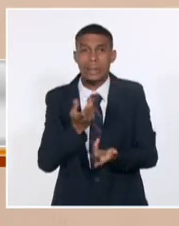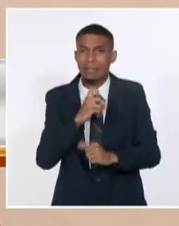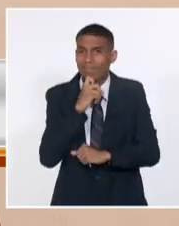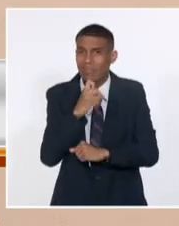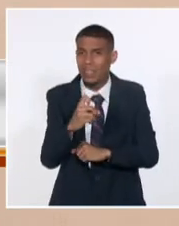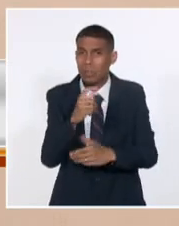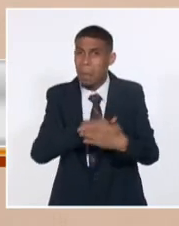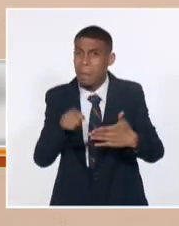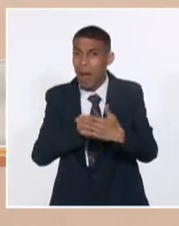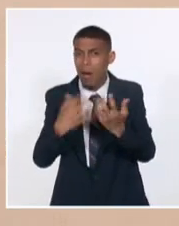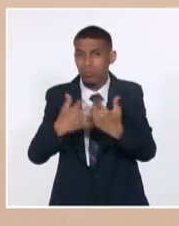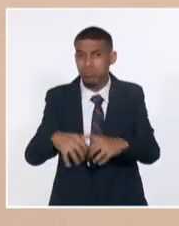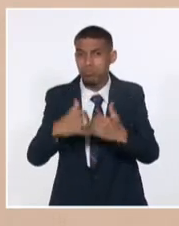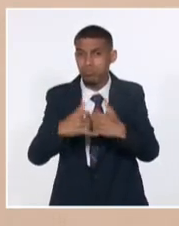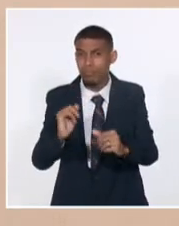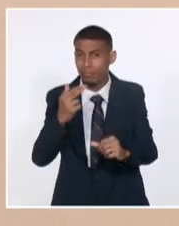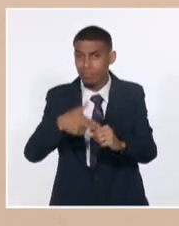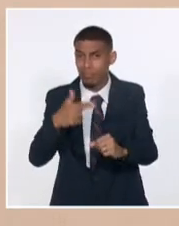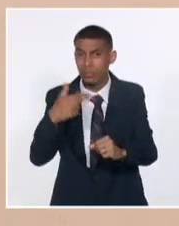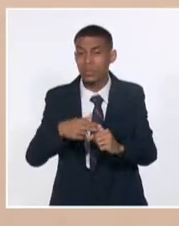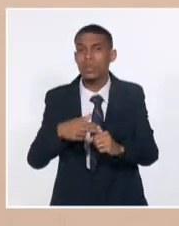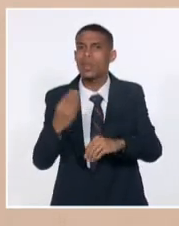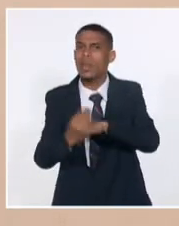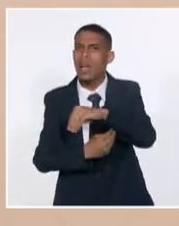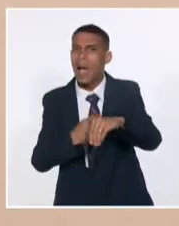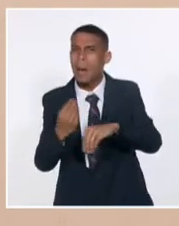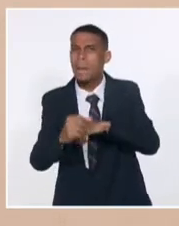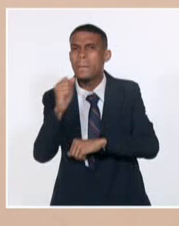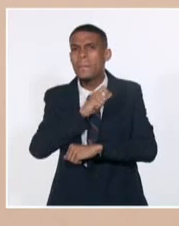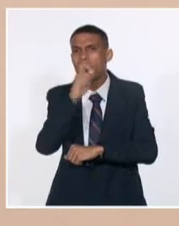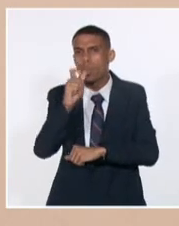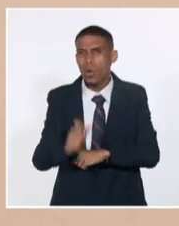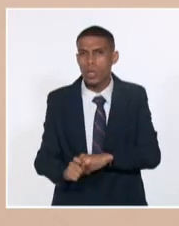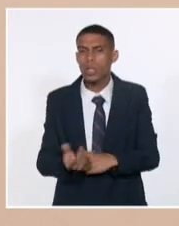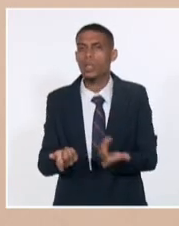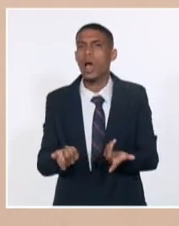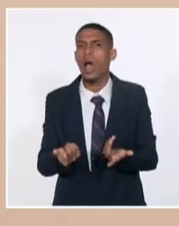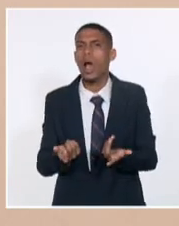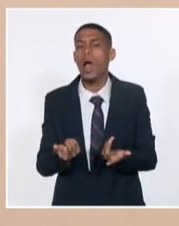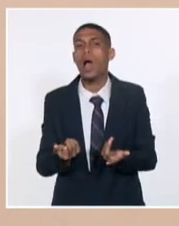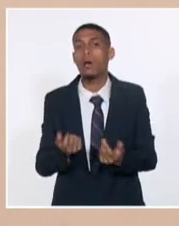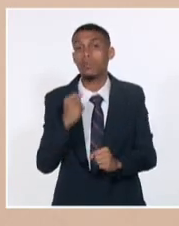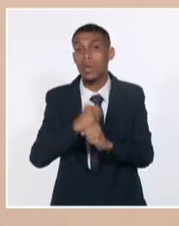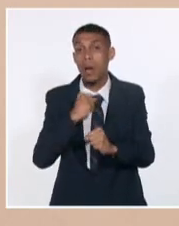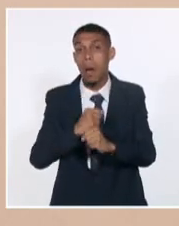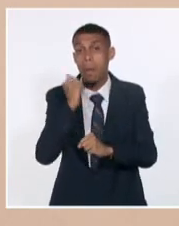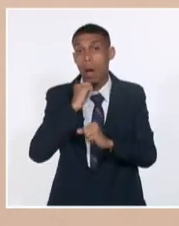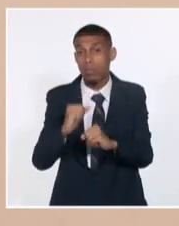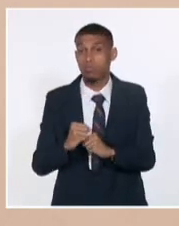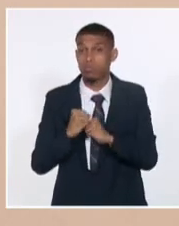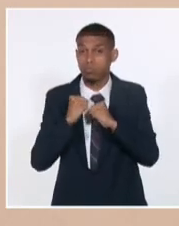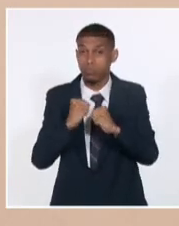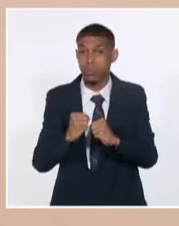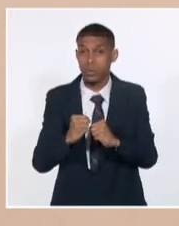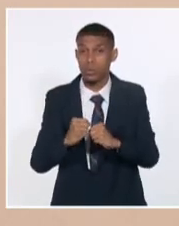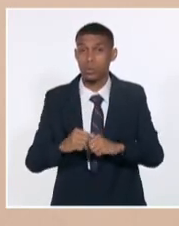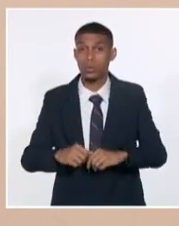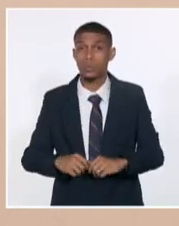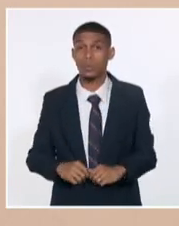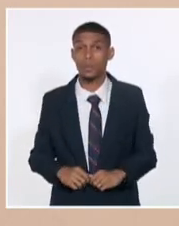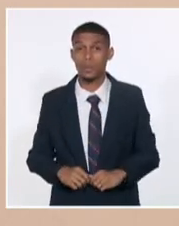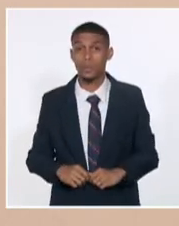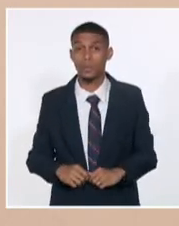productivo. Hubo que cambiar diferentes roles, los periodistas asumimos diferentes faenas, los editores, los productores. Una